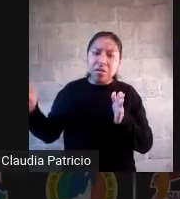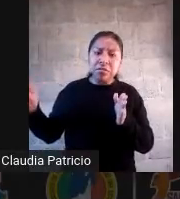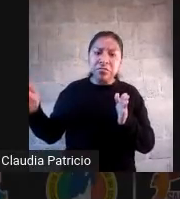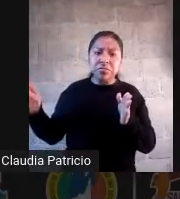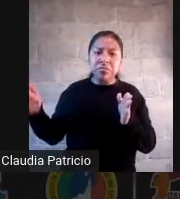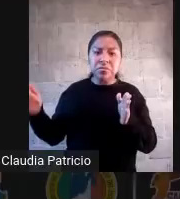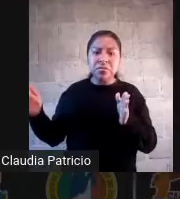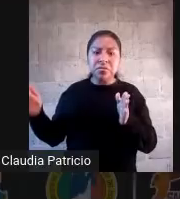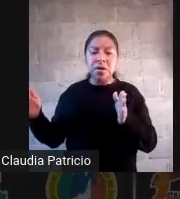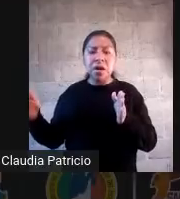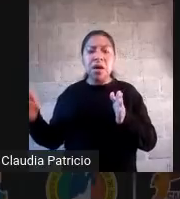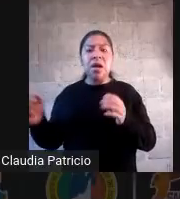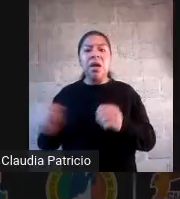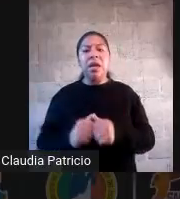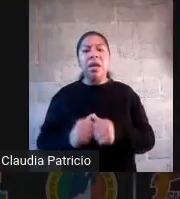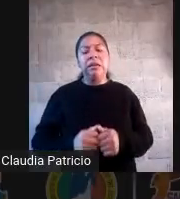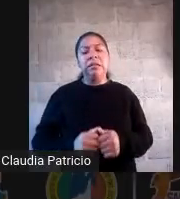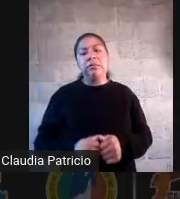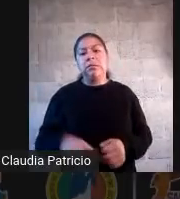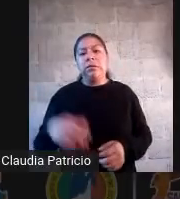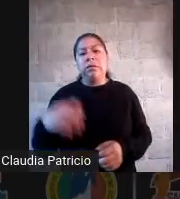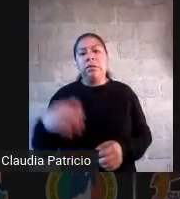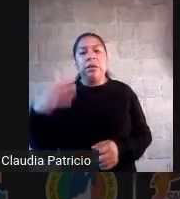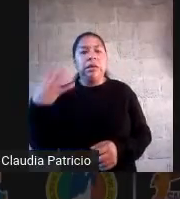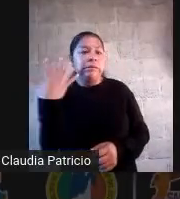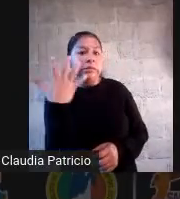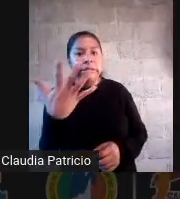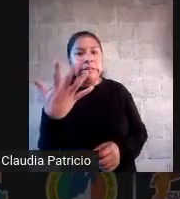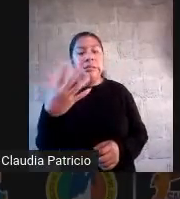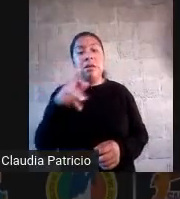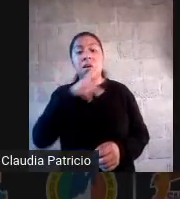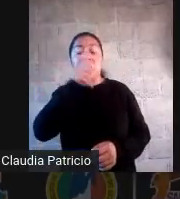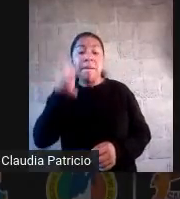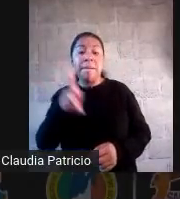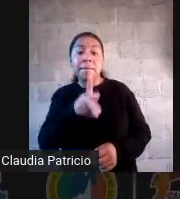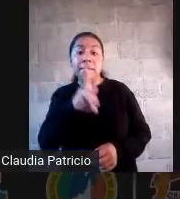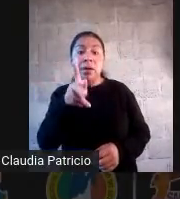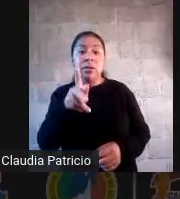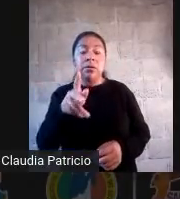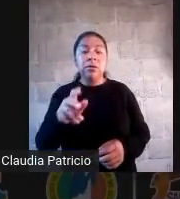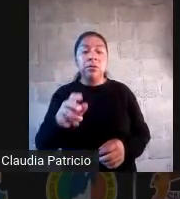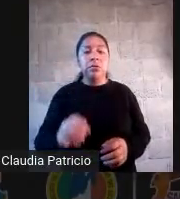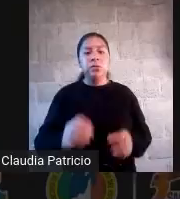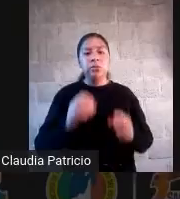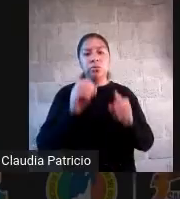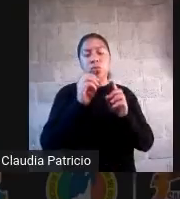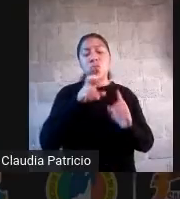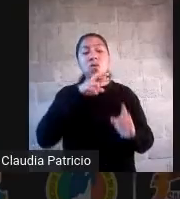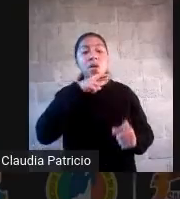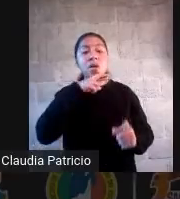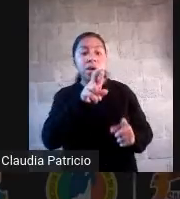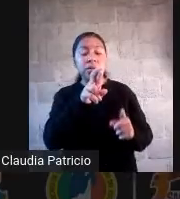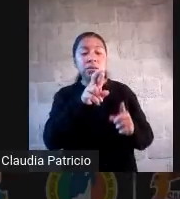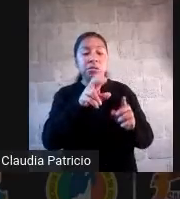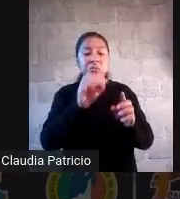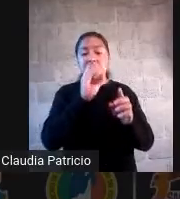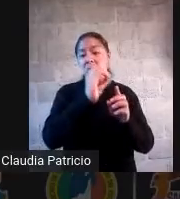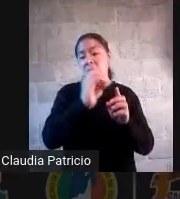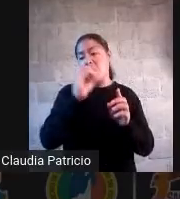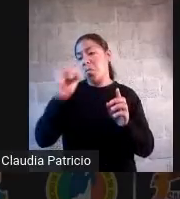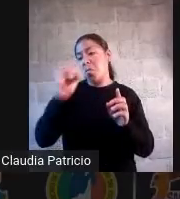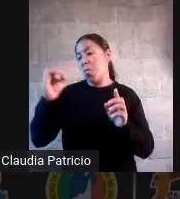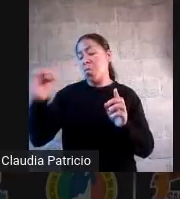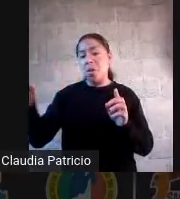aunque sean cinco, pero que sean reactivos de opción múltiple, respuesta cerrada, que siga los